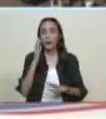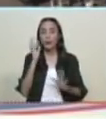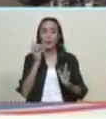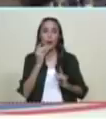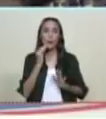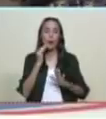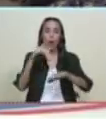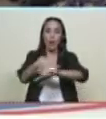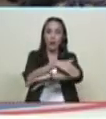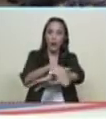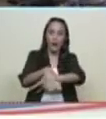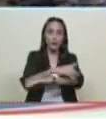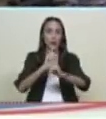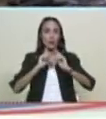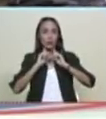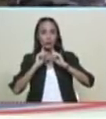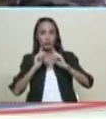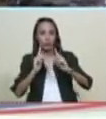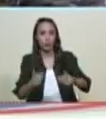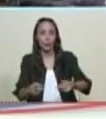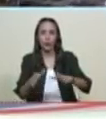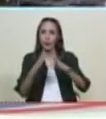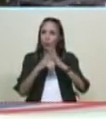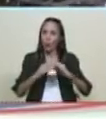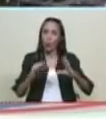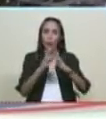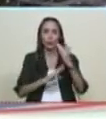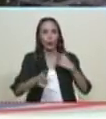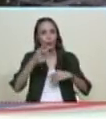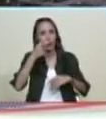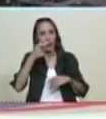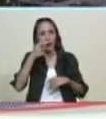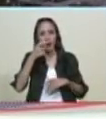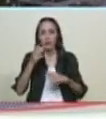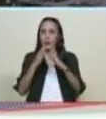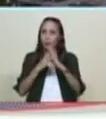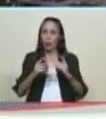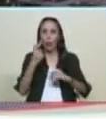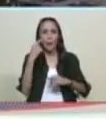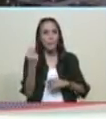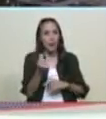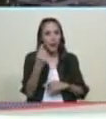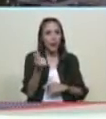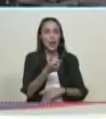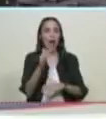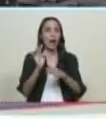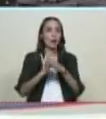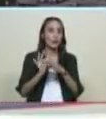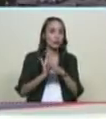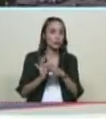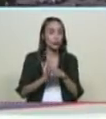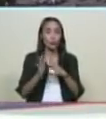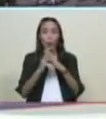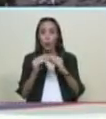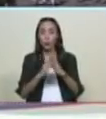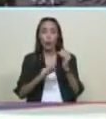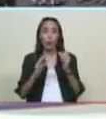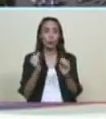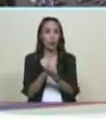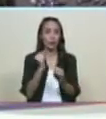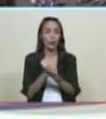del viaje todo apoyar al pueblo estar pendiente funcionarios policiales